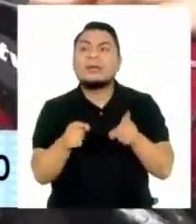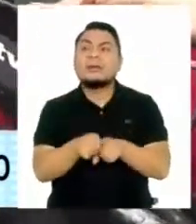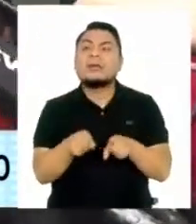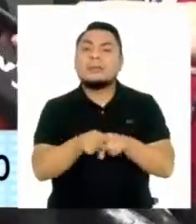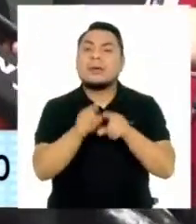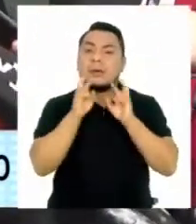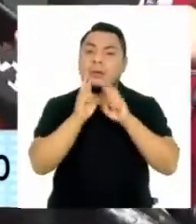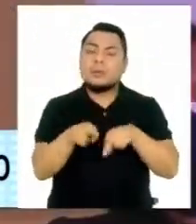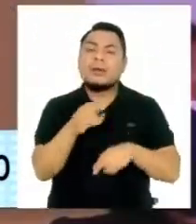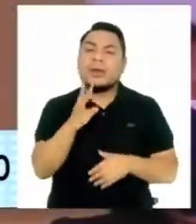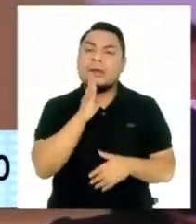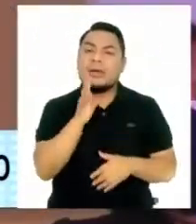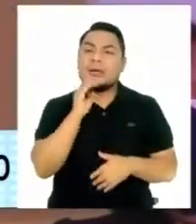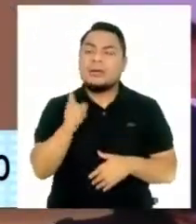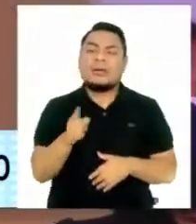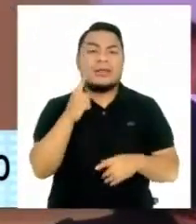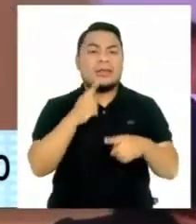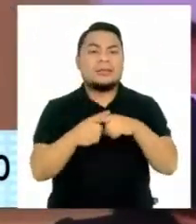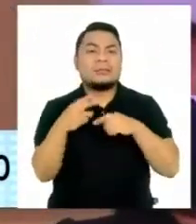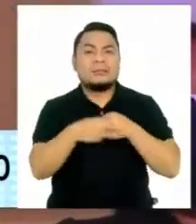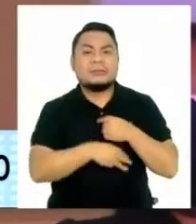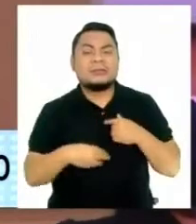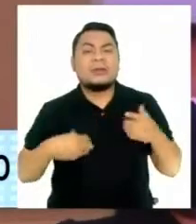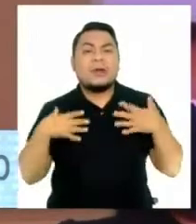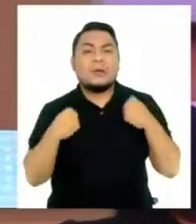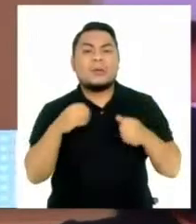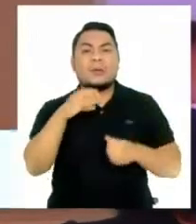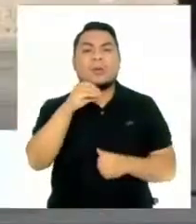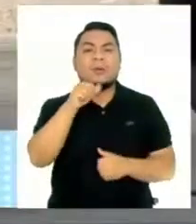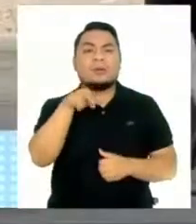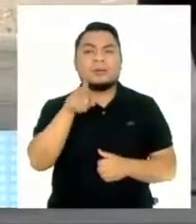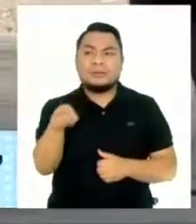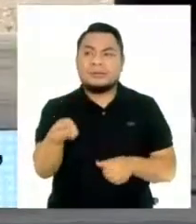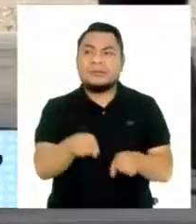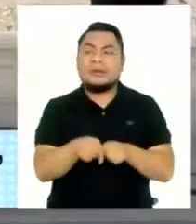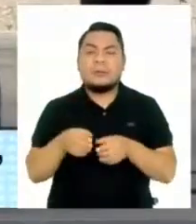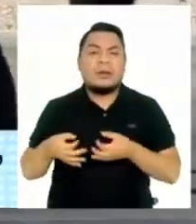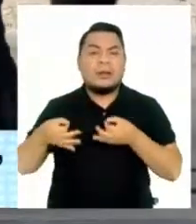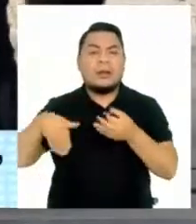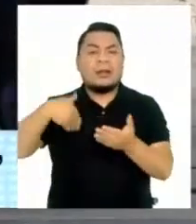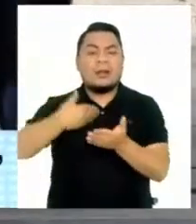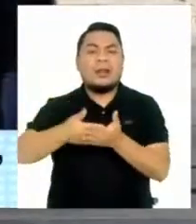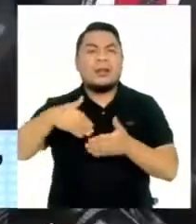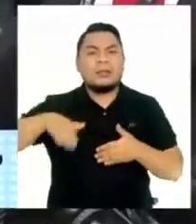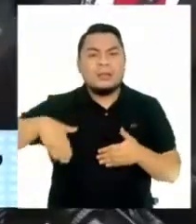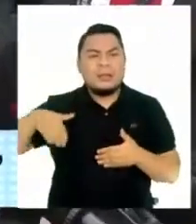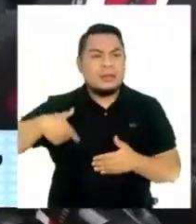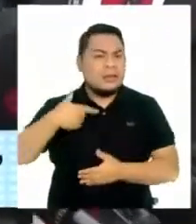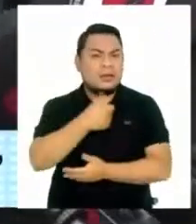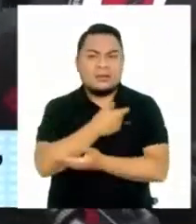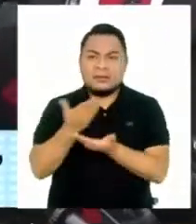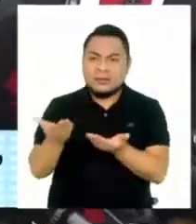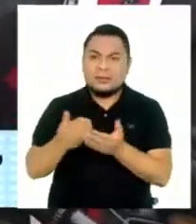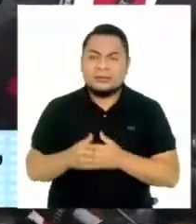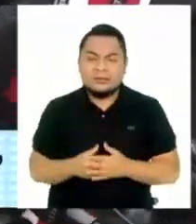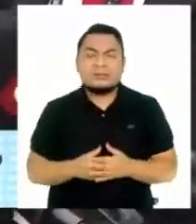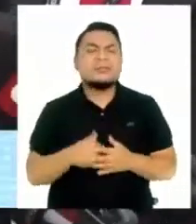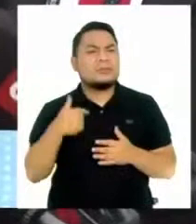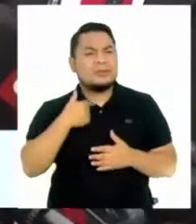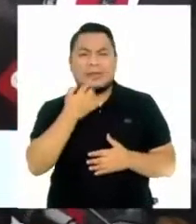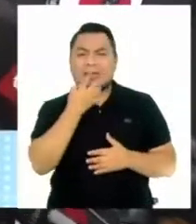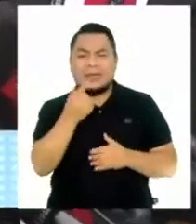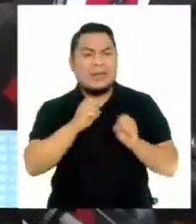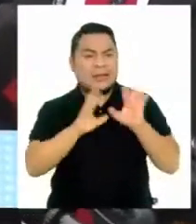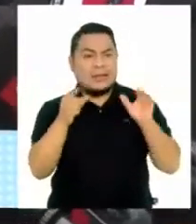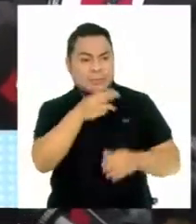respondió a las declaraciones del ex ministro de Salud, Óscar Ugarte, el retraso de la llegada de vacunas. Hemos sido claro, el ministro